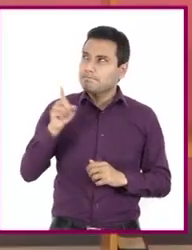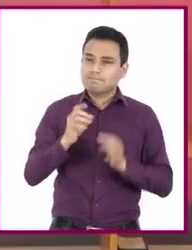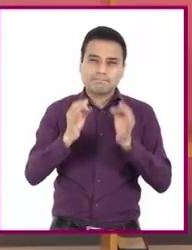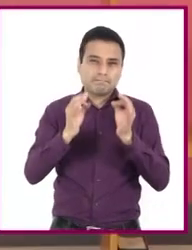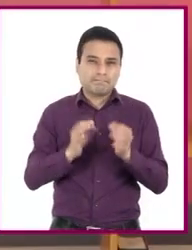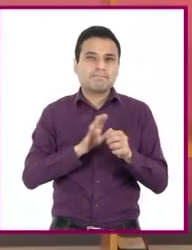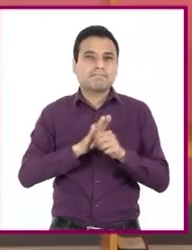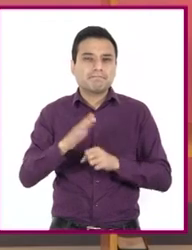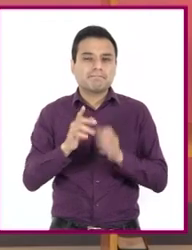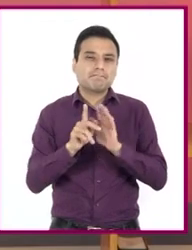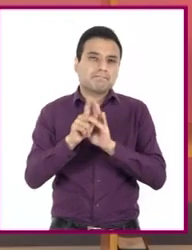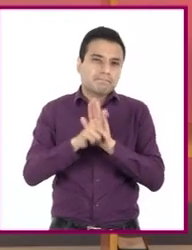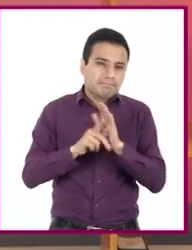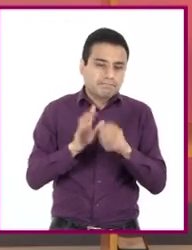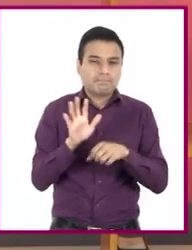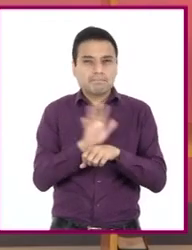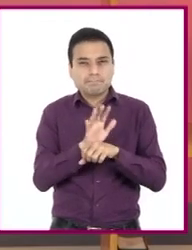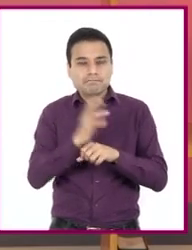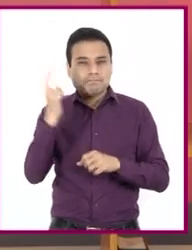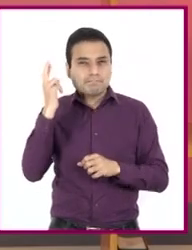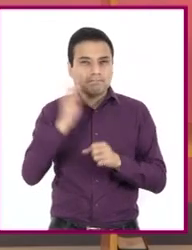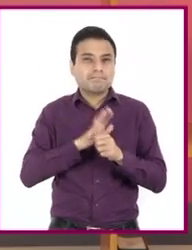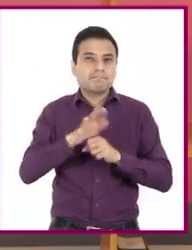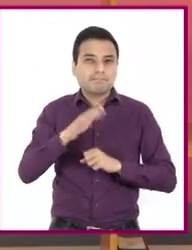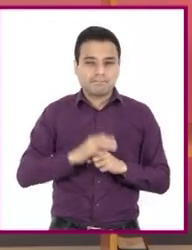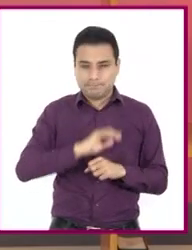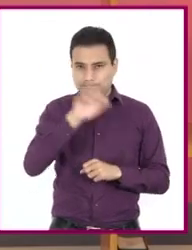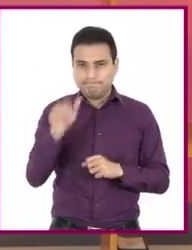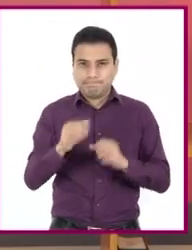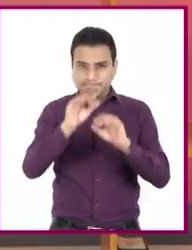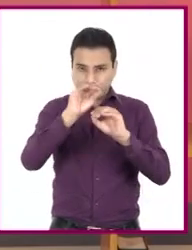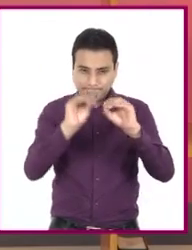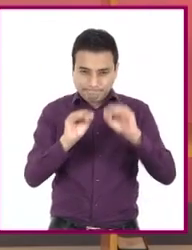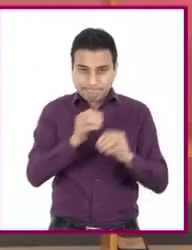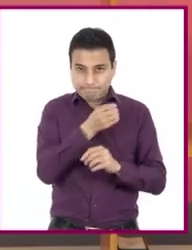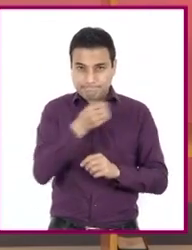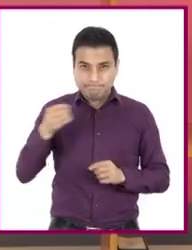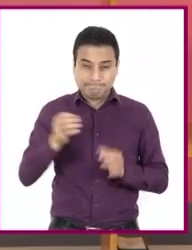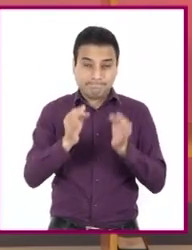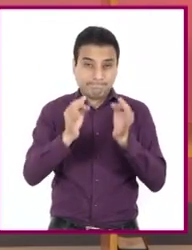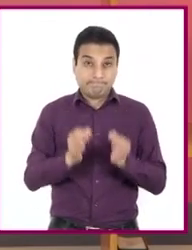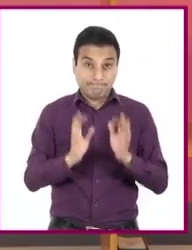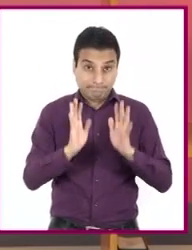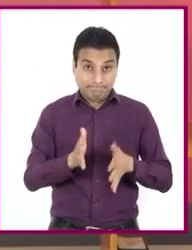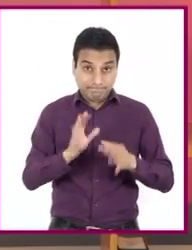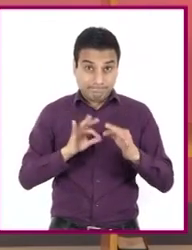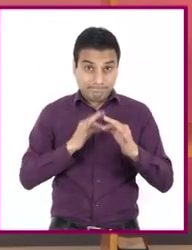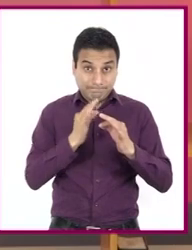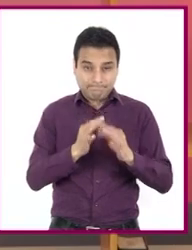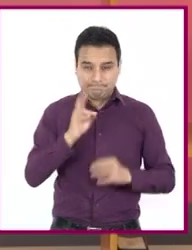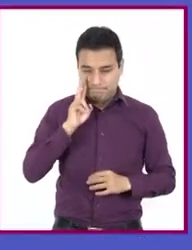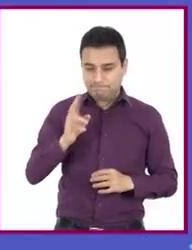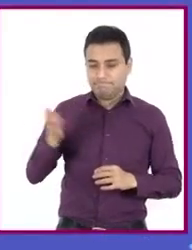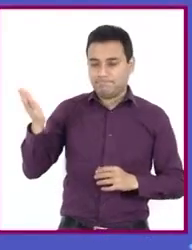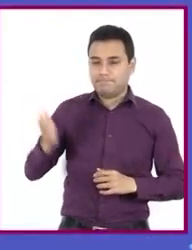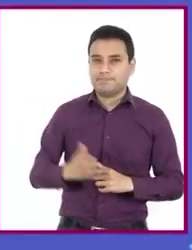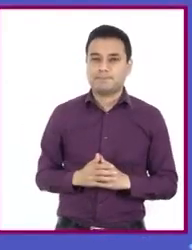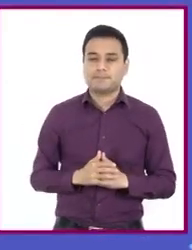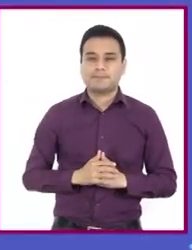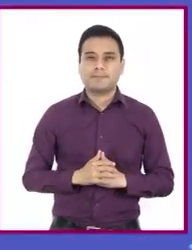pertenecen y finalmente los acomodemos en el orden correcto. ¿Están listos en casa? Veamos los datos.